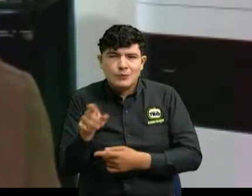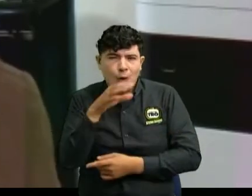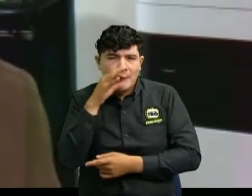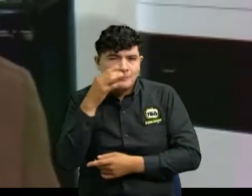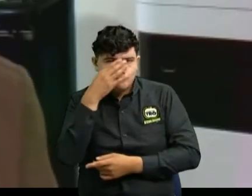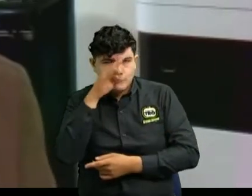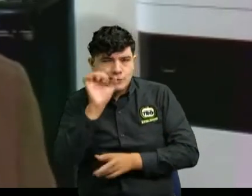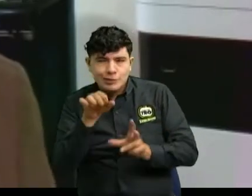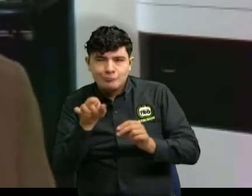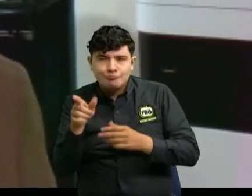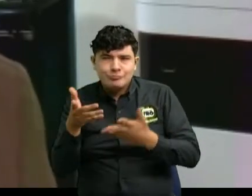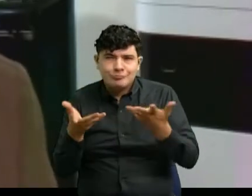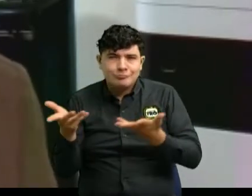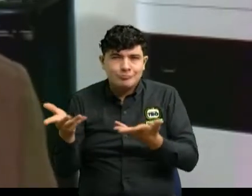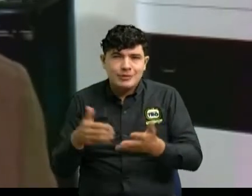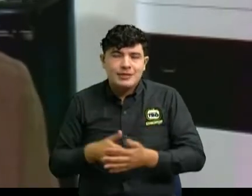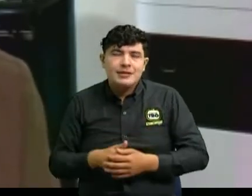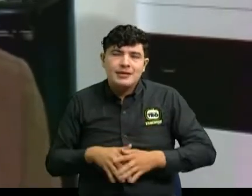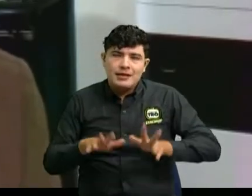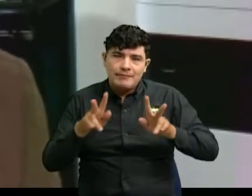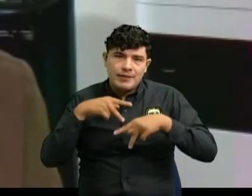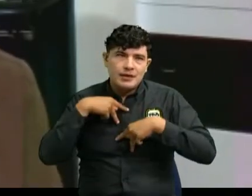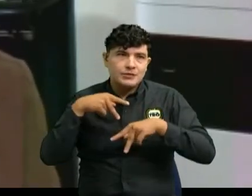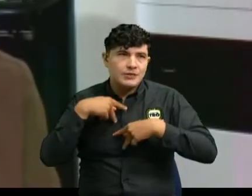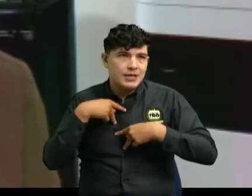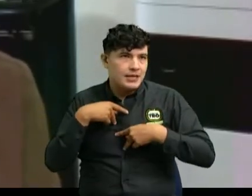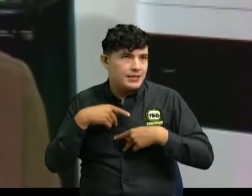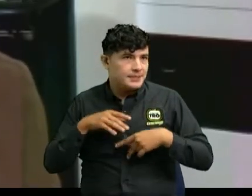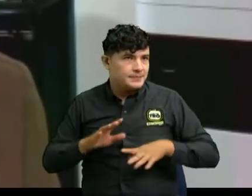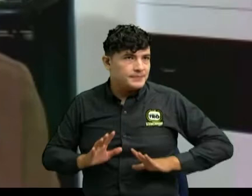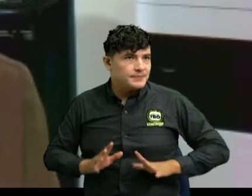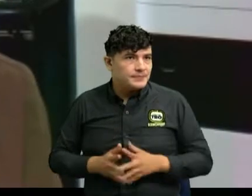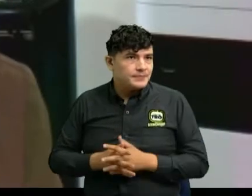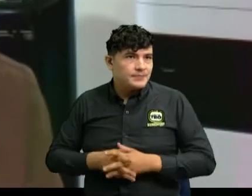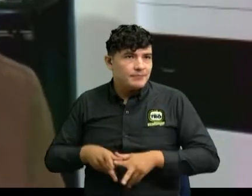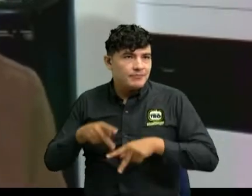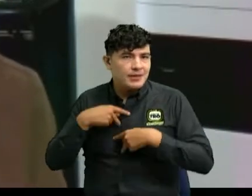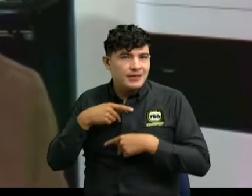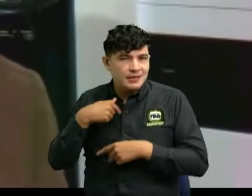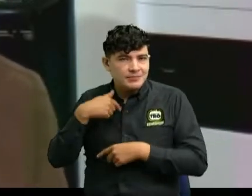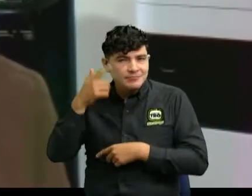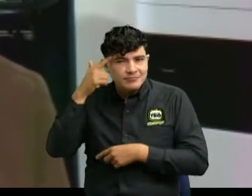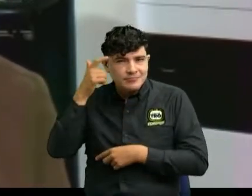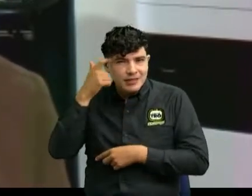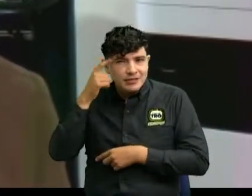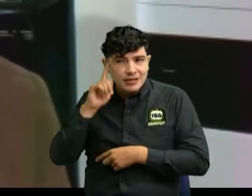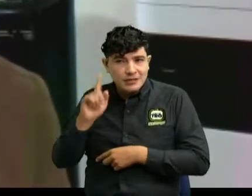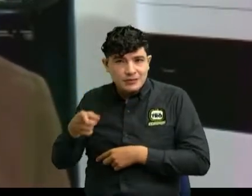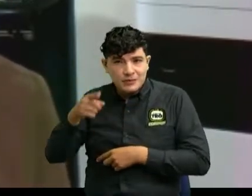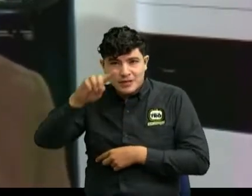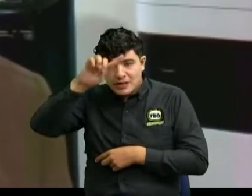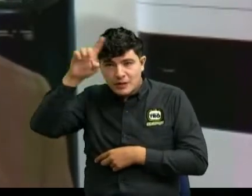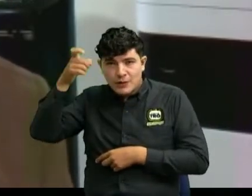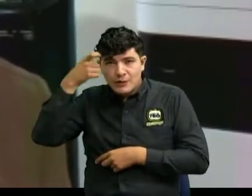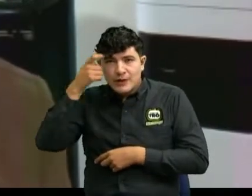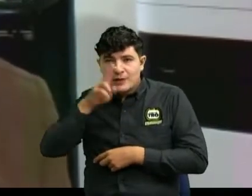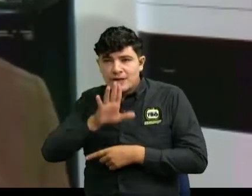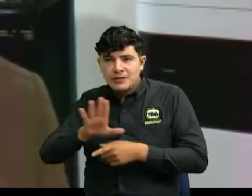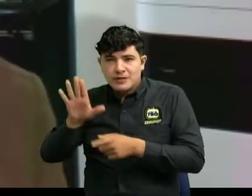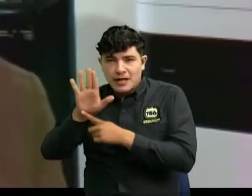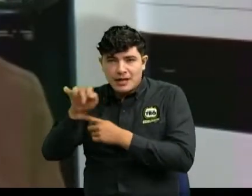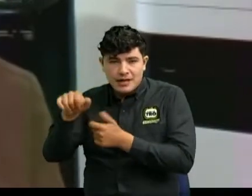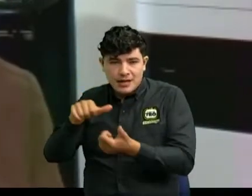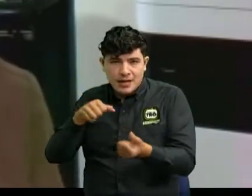Entonces, es algo que, pues, personalmente, me pareció que los alivios que dio el gobierno no estuvieron de acuerdo,